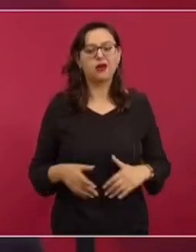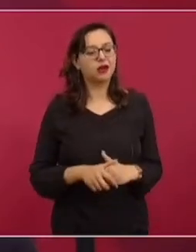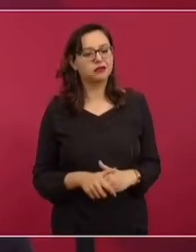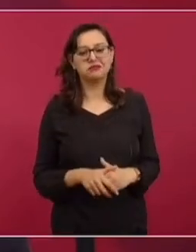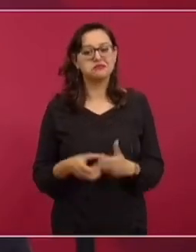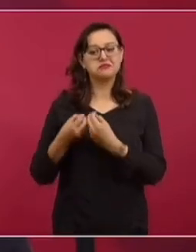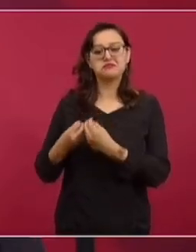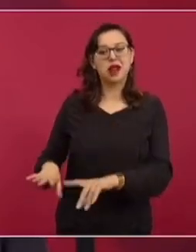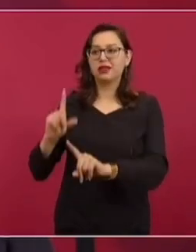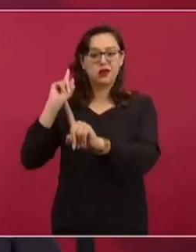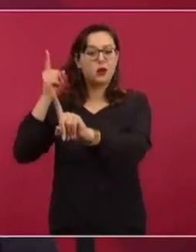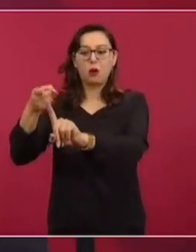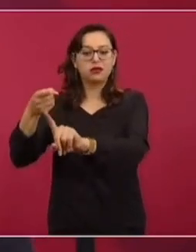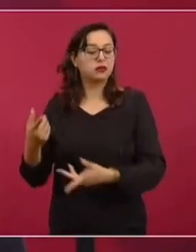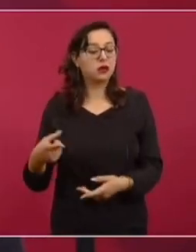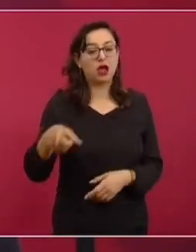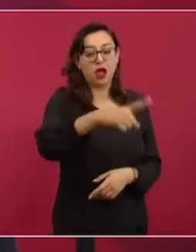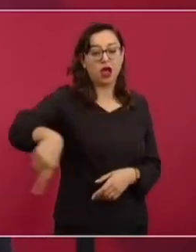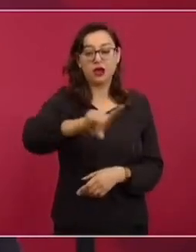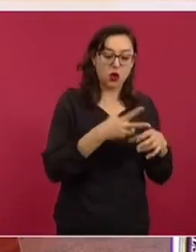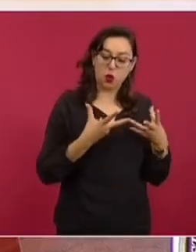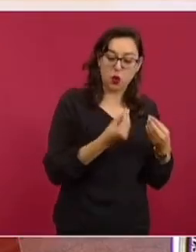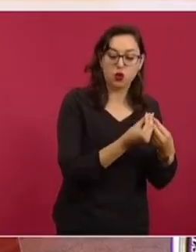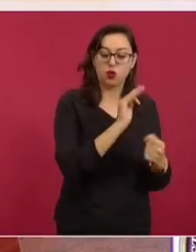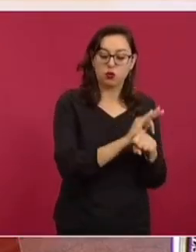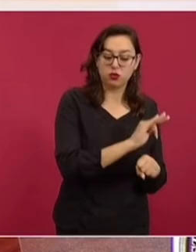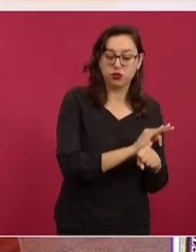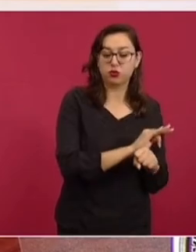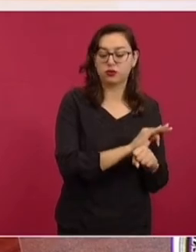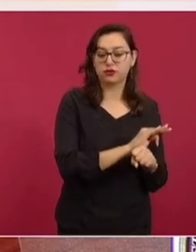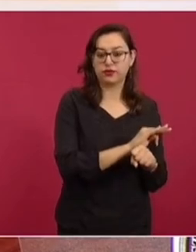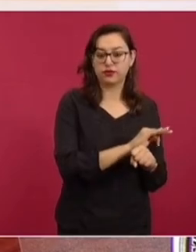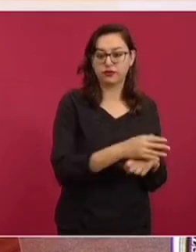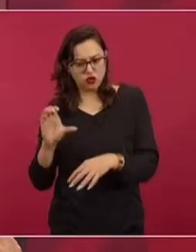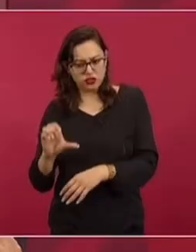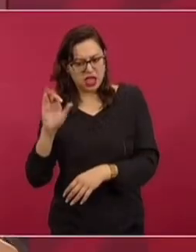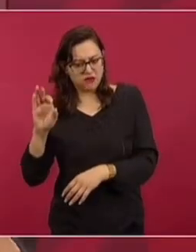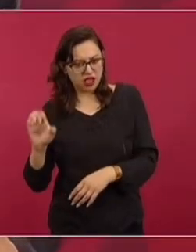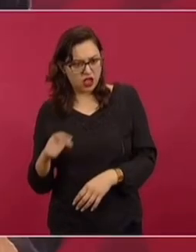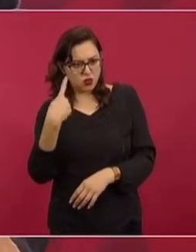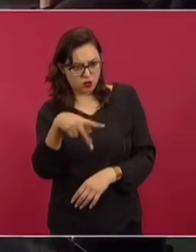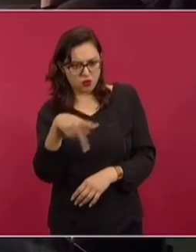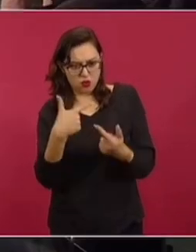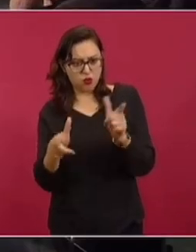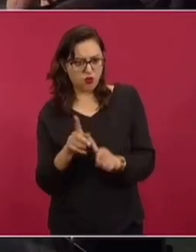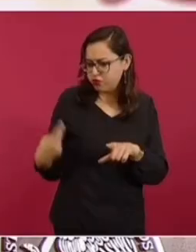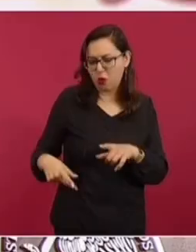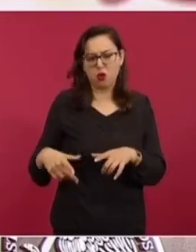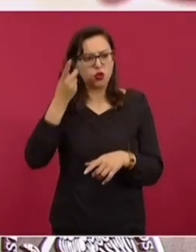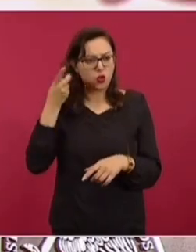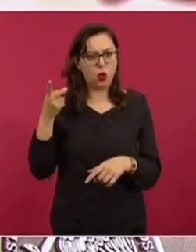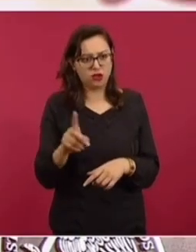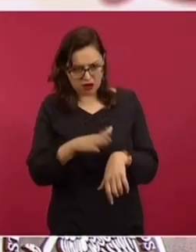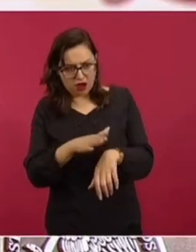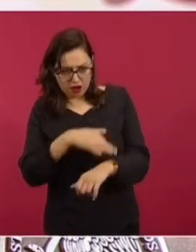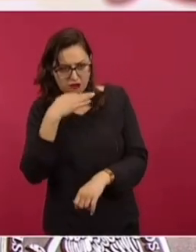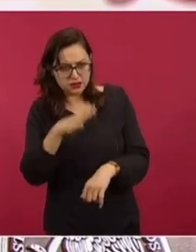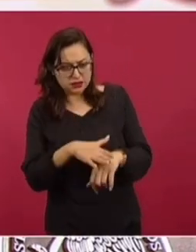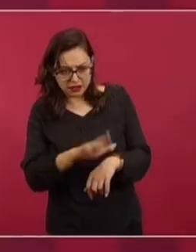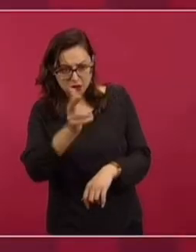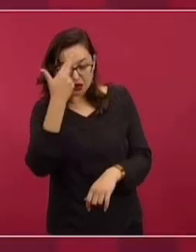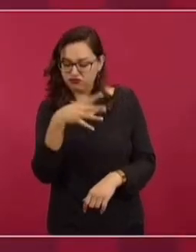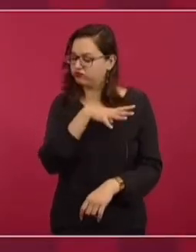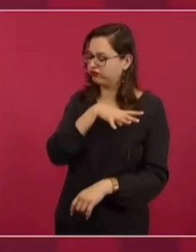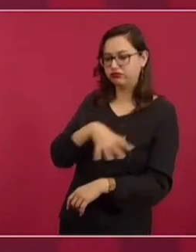empresas nacionales y sobre todo extranjeras, niegan a Lázaro Cárdenas y niegan a Adolfo López Mateos. Afortunadamente, pues,